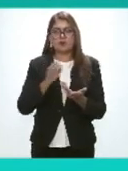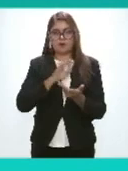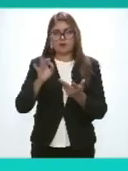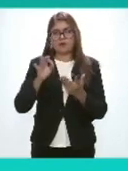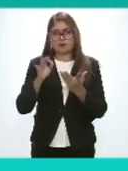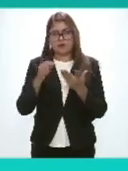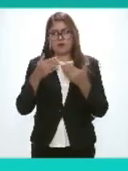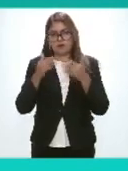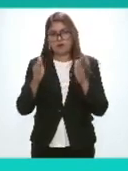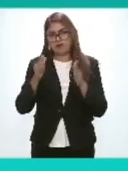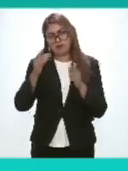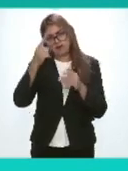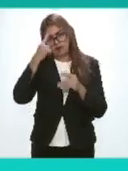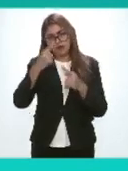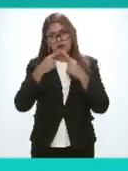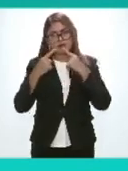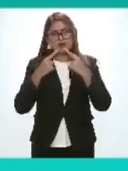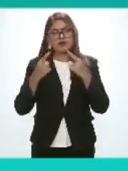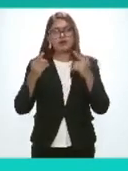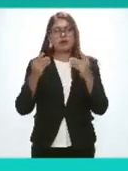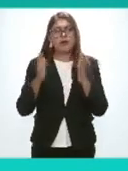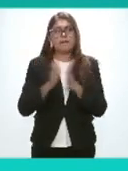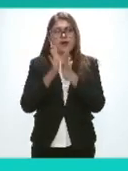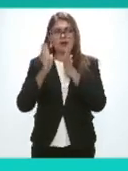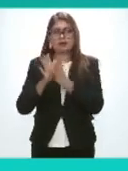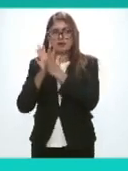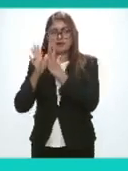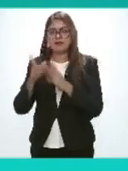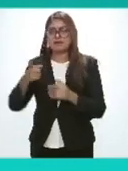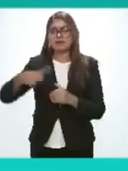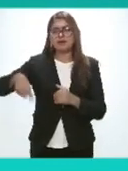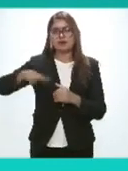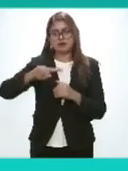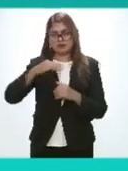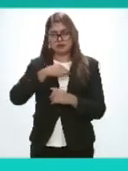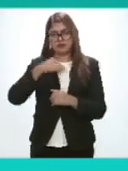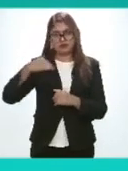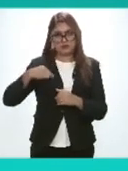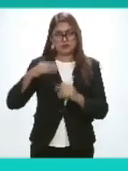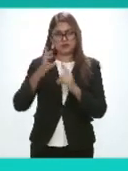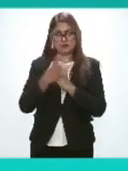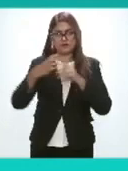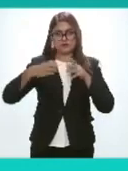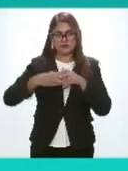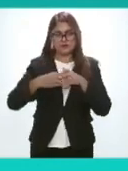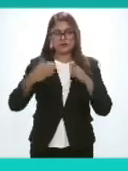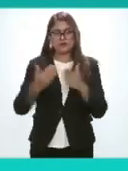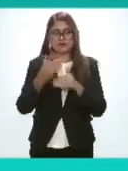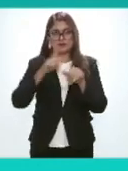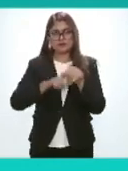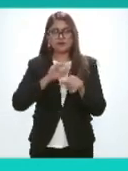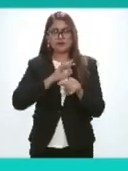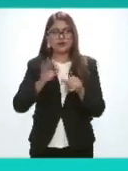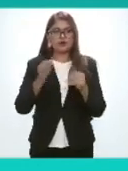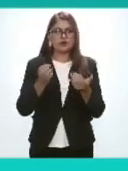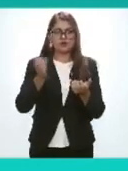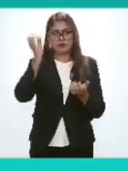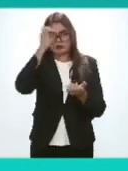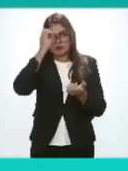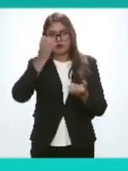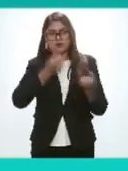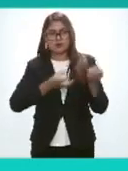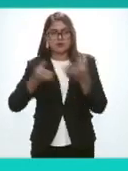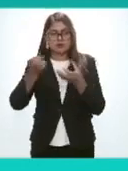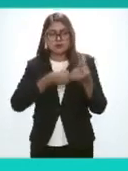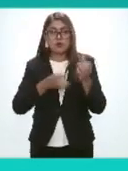participación para que las personas integrantes de este consejo nacional puedan externar sus opiniones o si